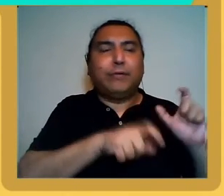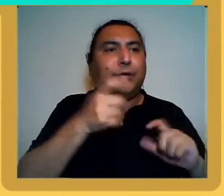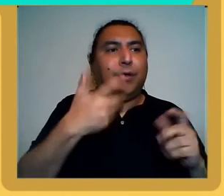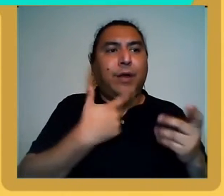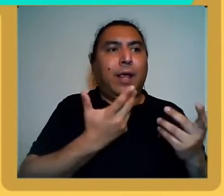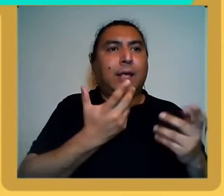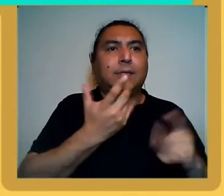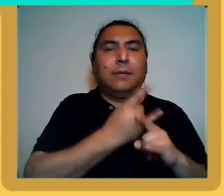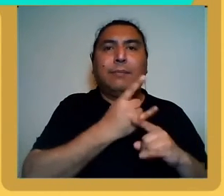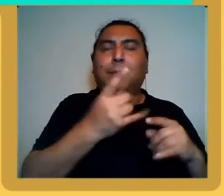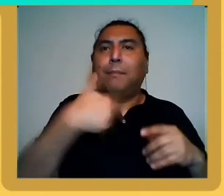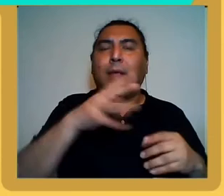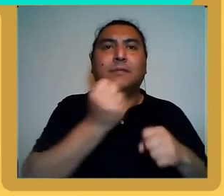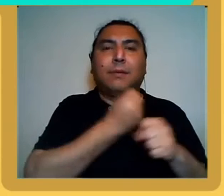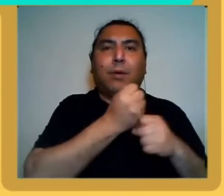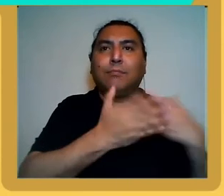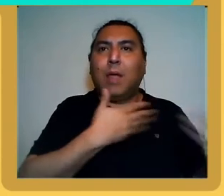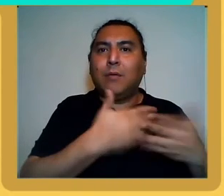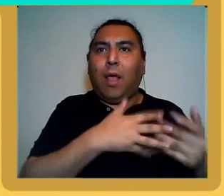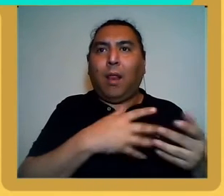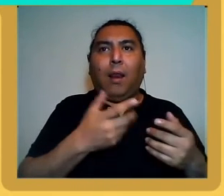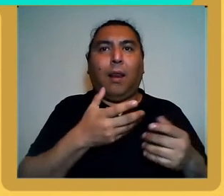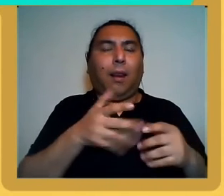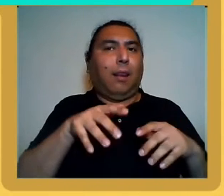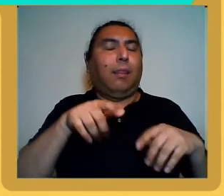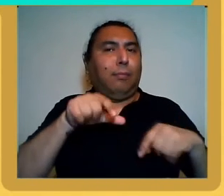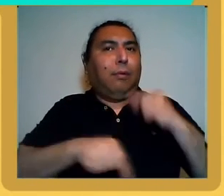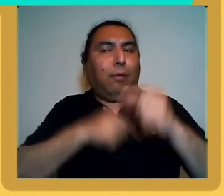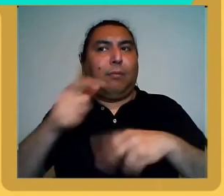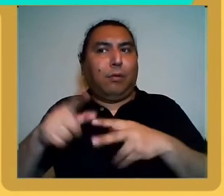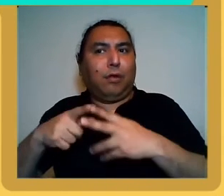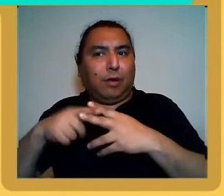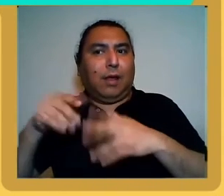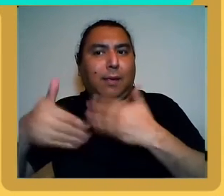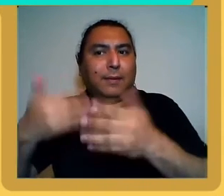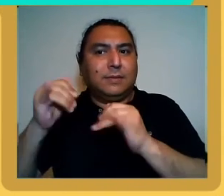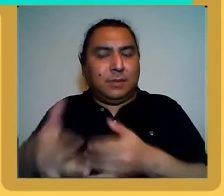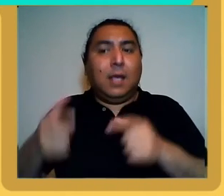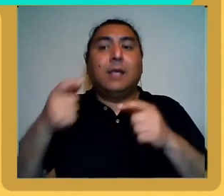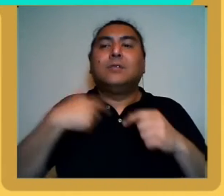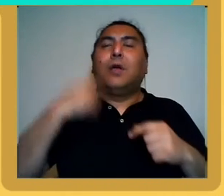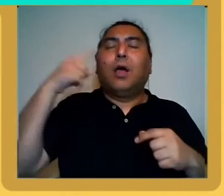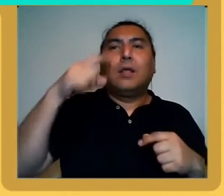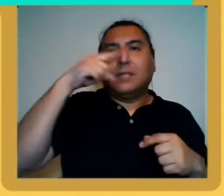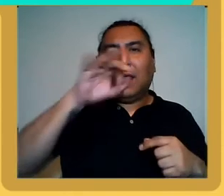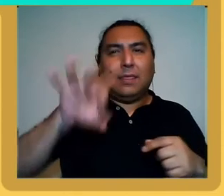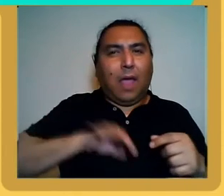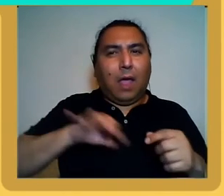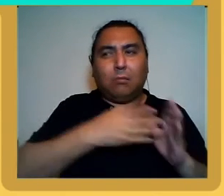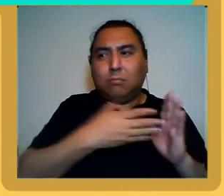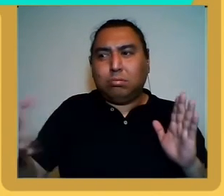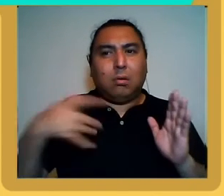fundamental, entonces, creo que Arcor, si lo puede demostrar en estos 70 años, siempre tuvo un equipo profesional,